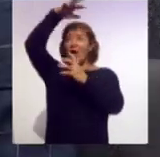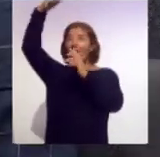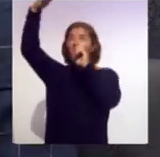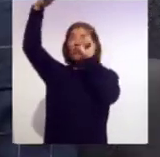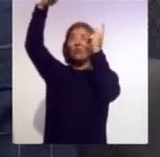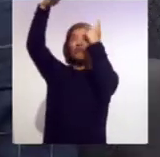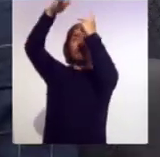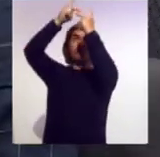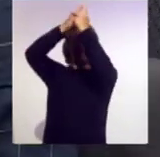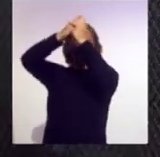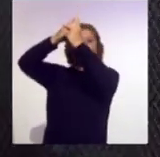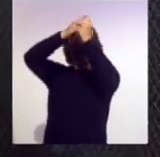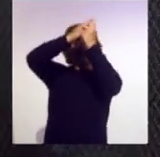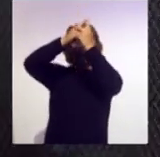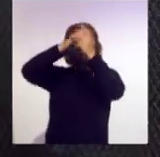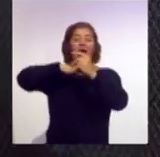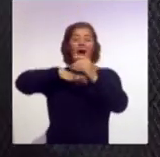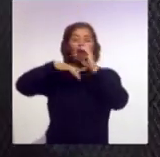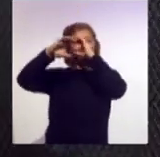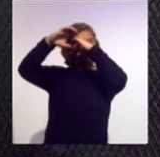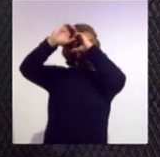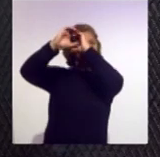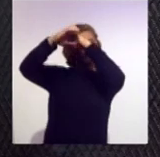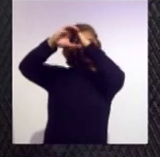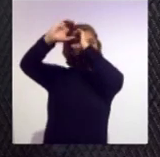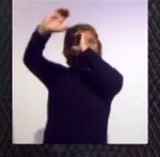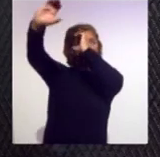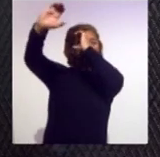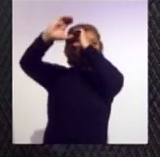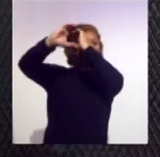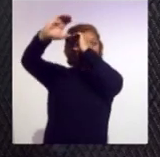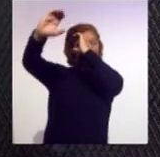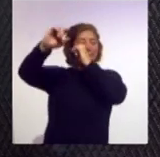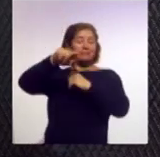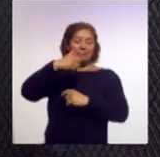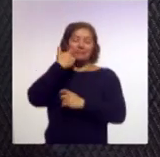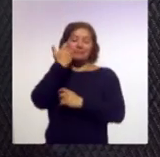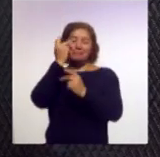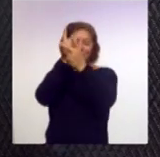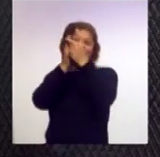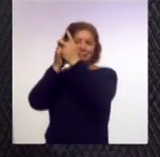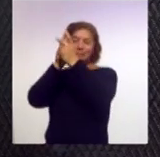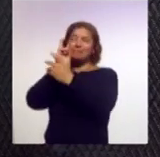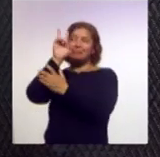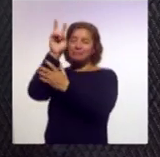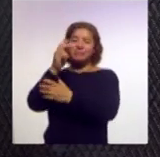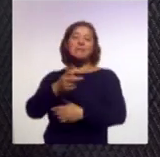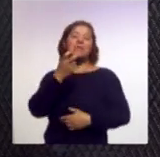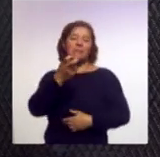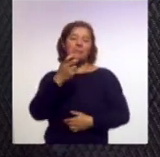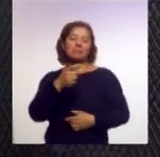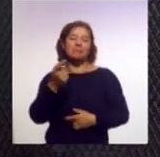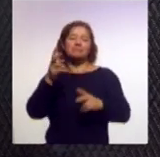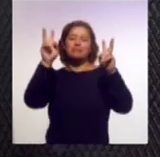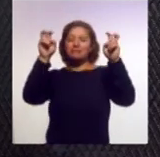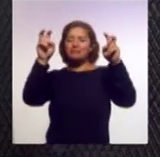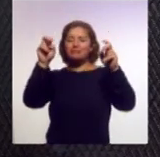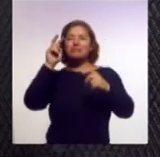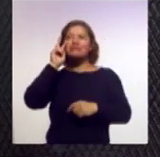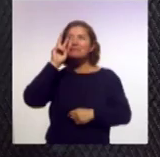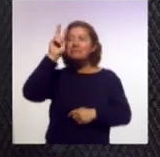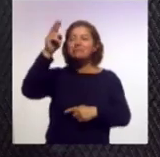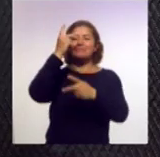supuesto telescopios para la gente que le guste y que quiera ver las estrellas, por eso titulamos este recorrido Mirando las Estrellas. Este